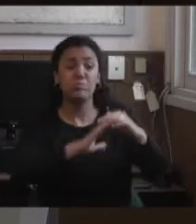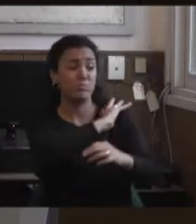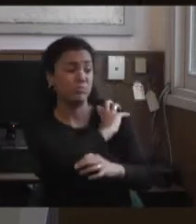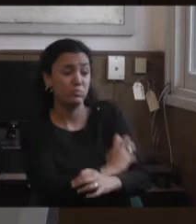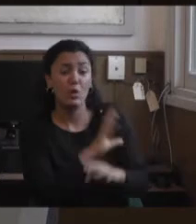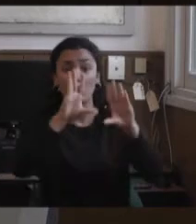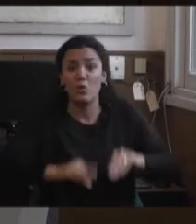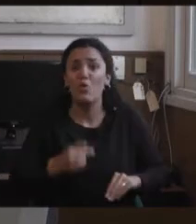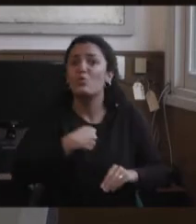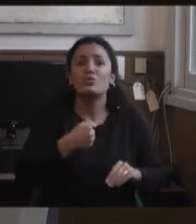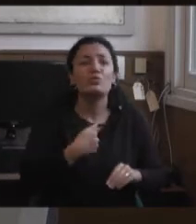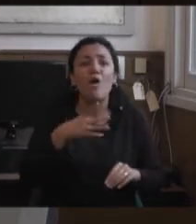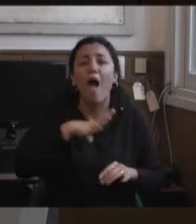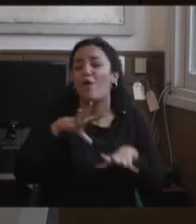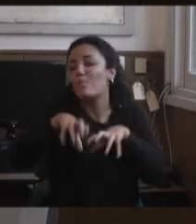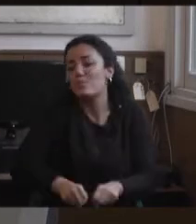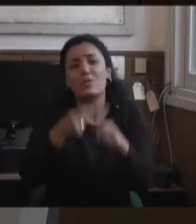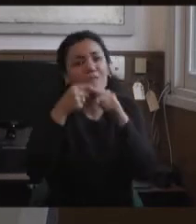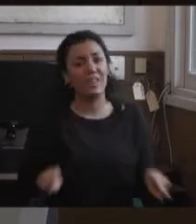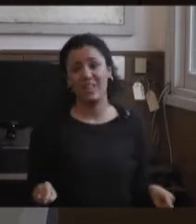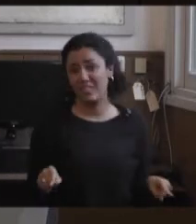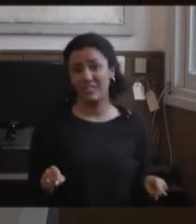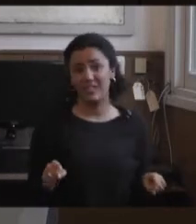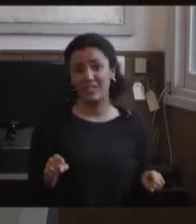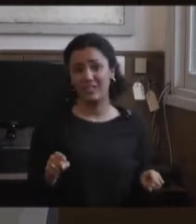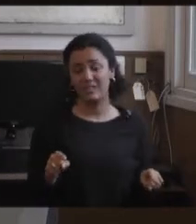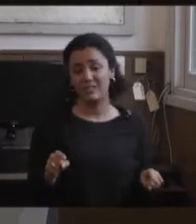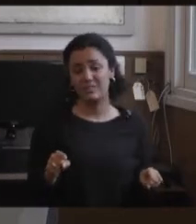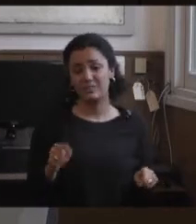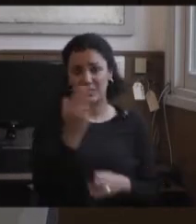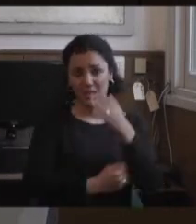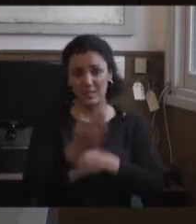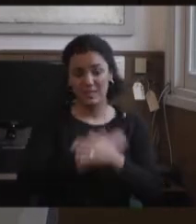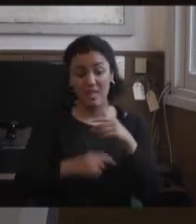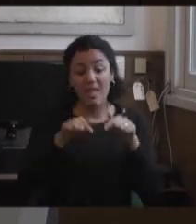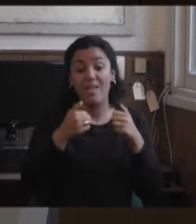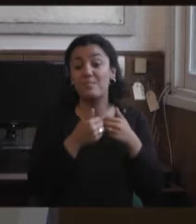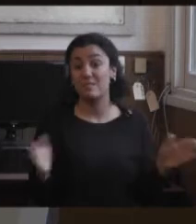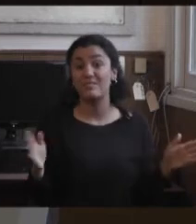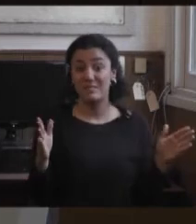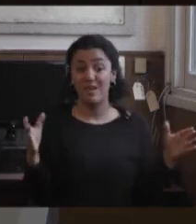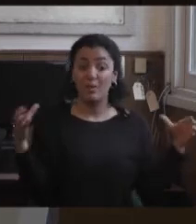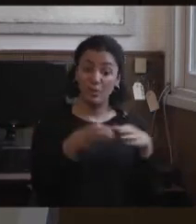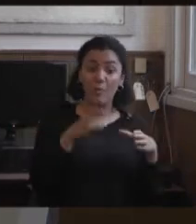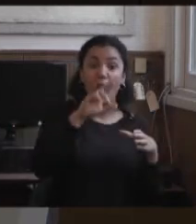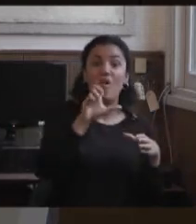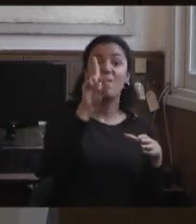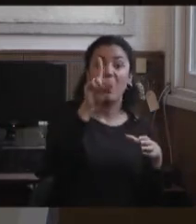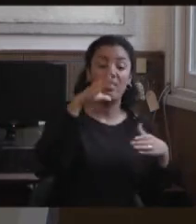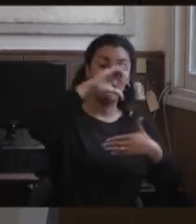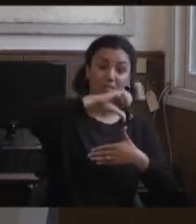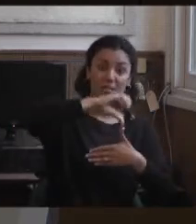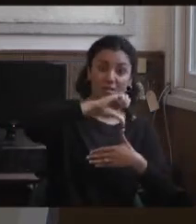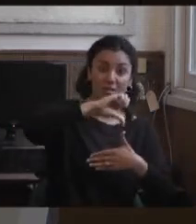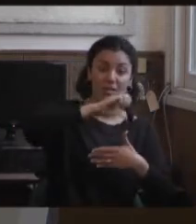nosotros teníamos otro compromiso vinculado a la discapacidad. Y se crea la red latinoamericana. Es decir, que les puedo hablar de